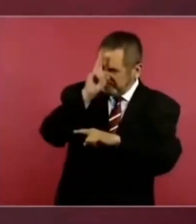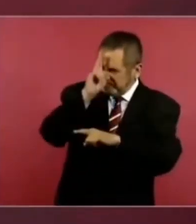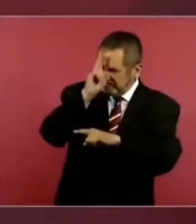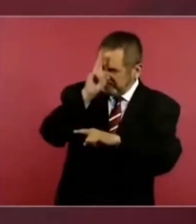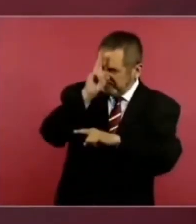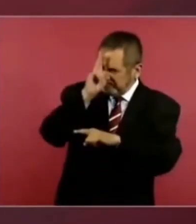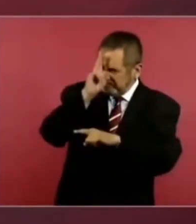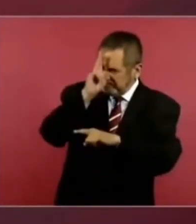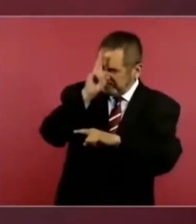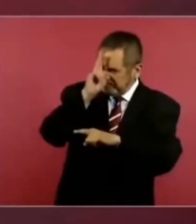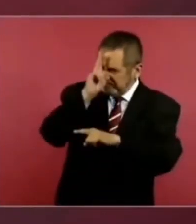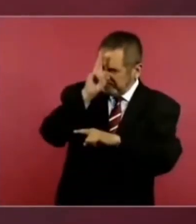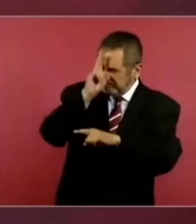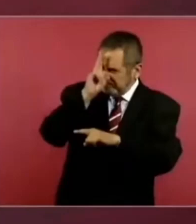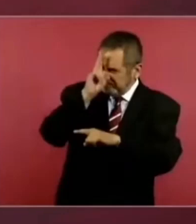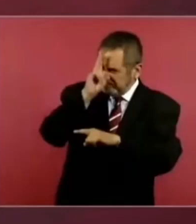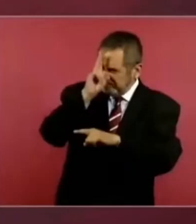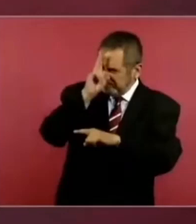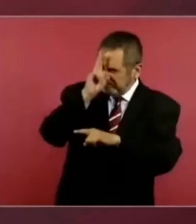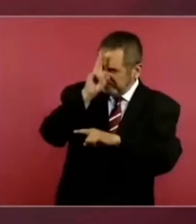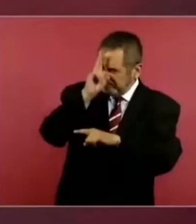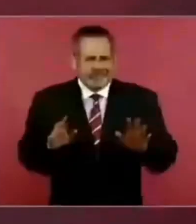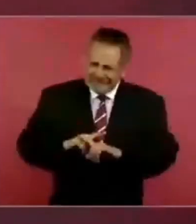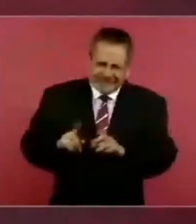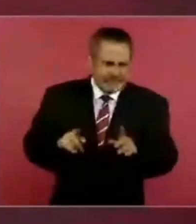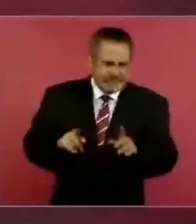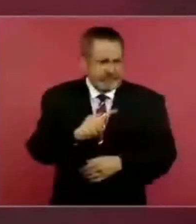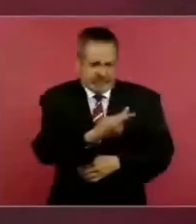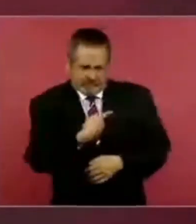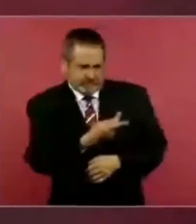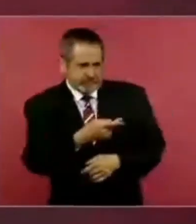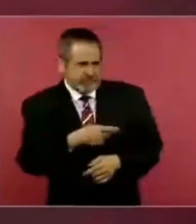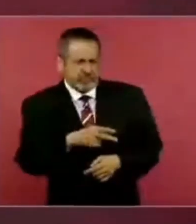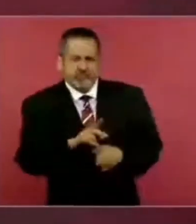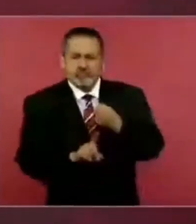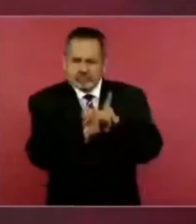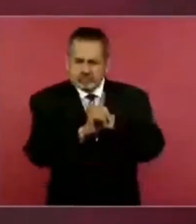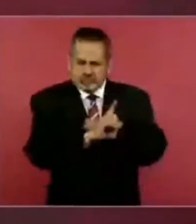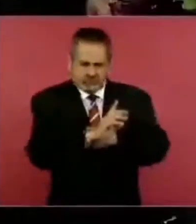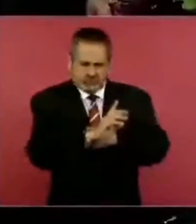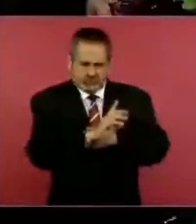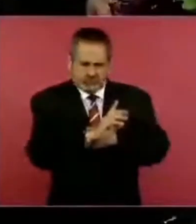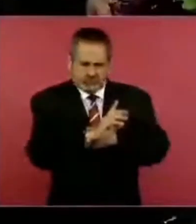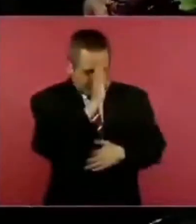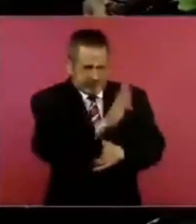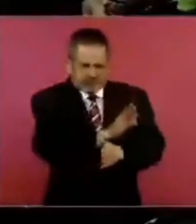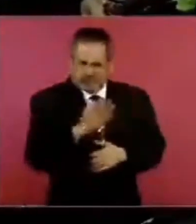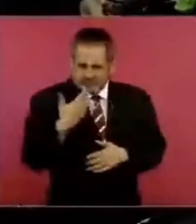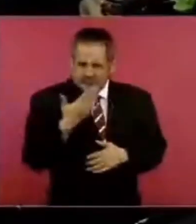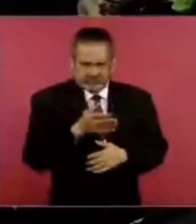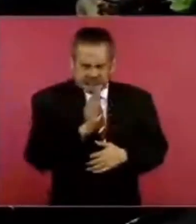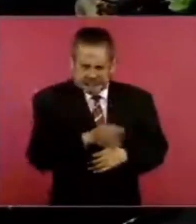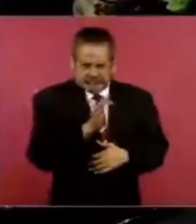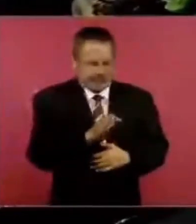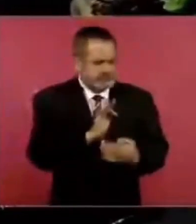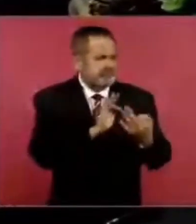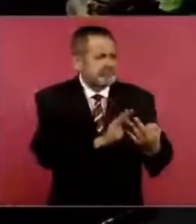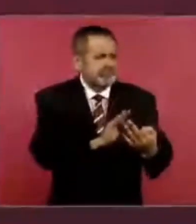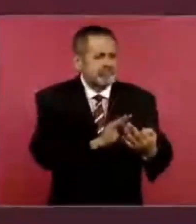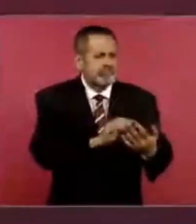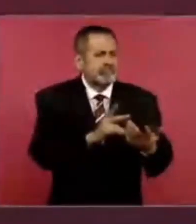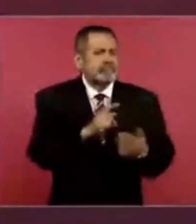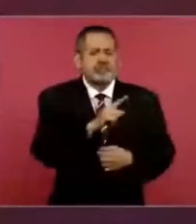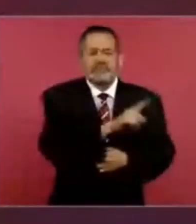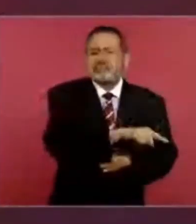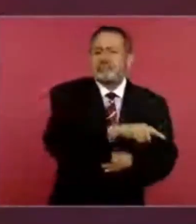Si tienen problemas con nosotros, vamos a